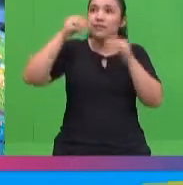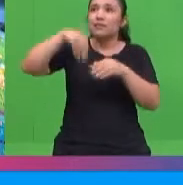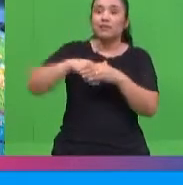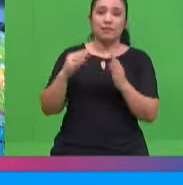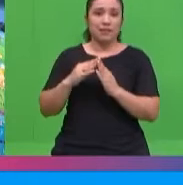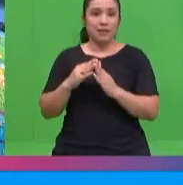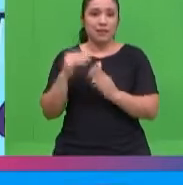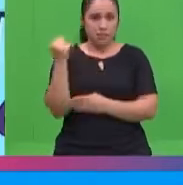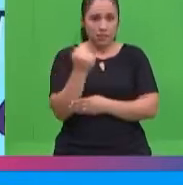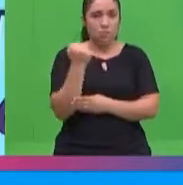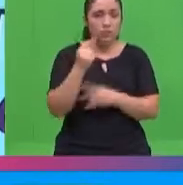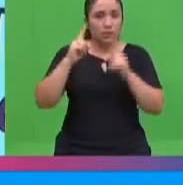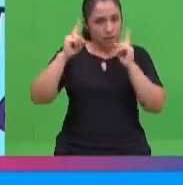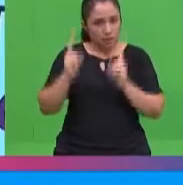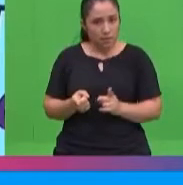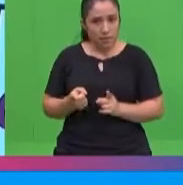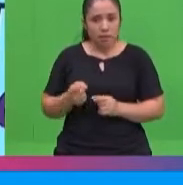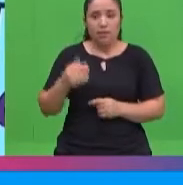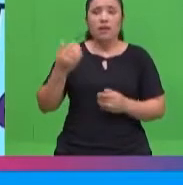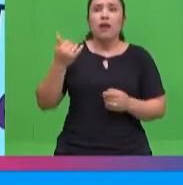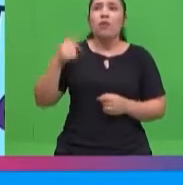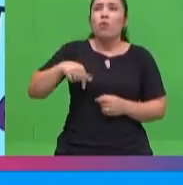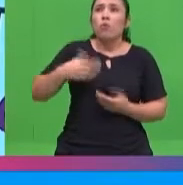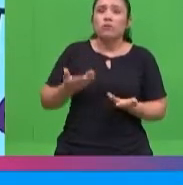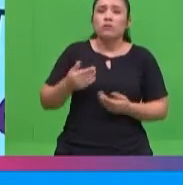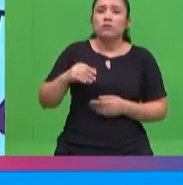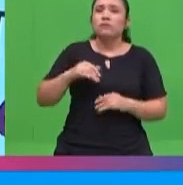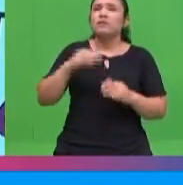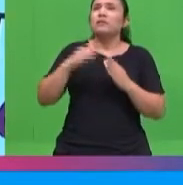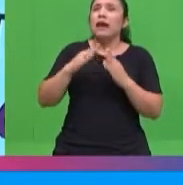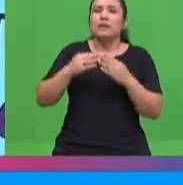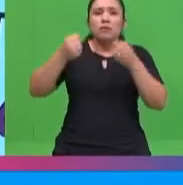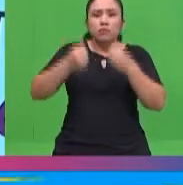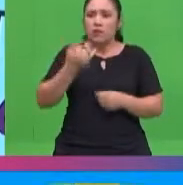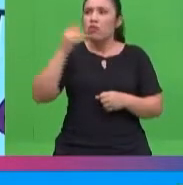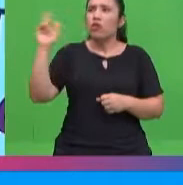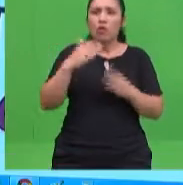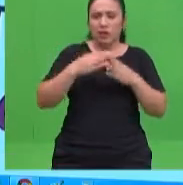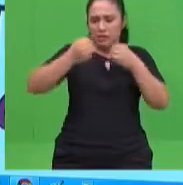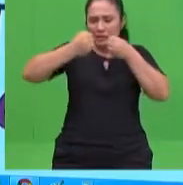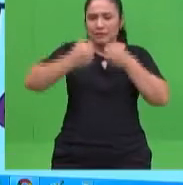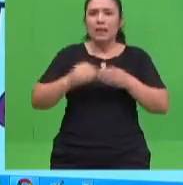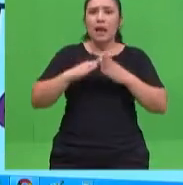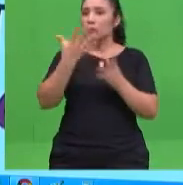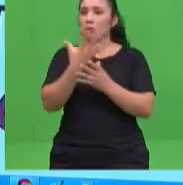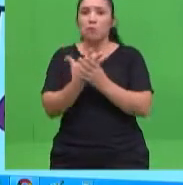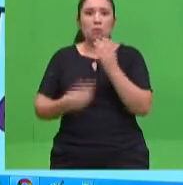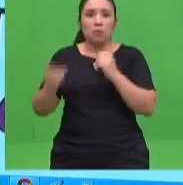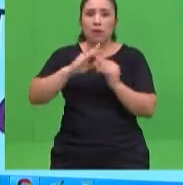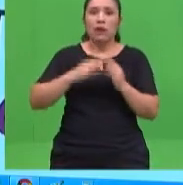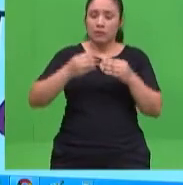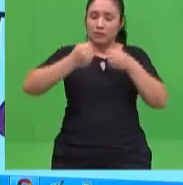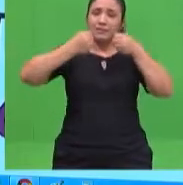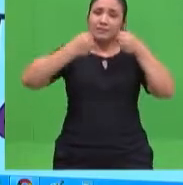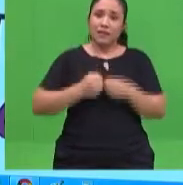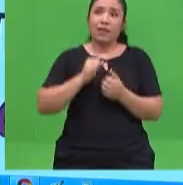Finalmente, donde el chico hoy en día está el resto del día en su casa. Probablemente no sale de casa porque estamos en cuarentena. O